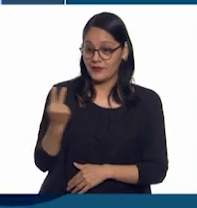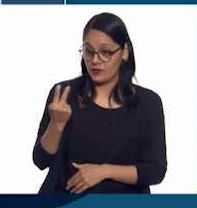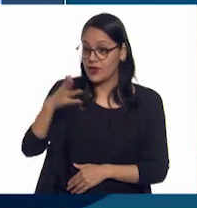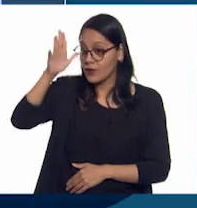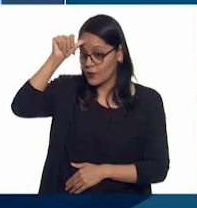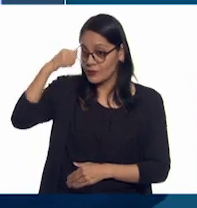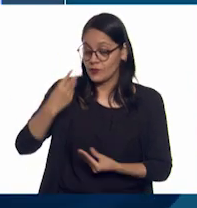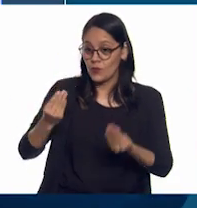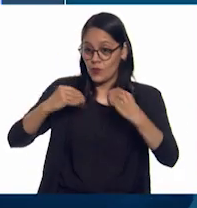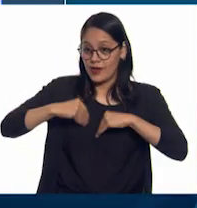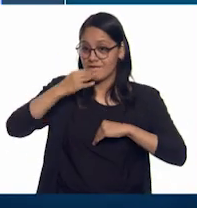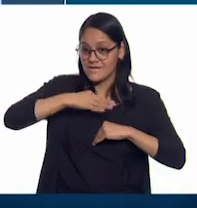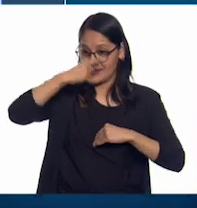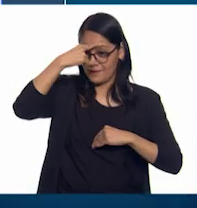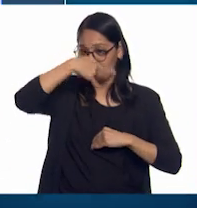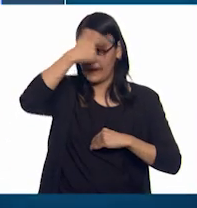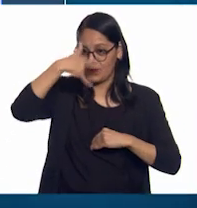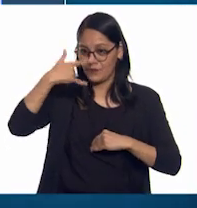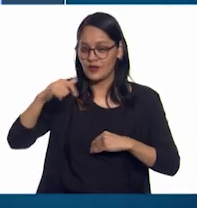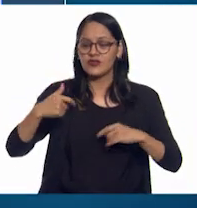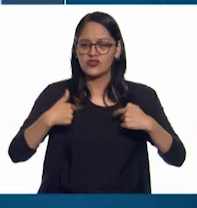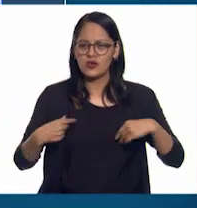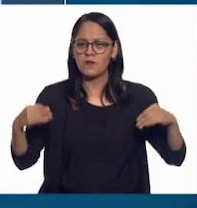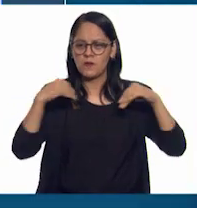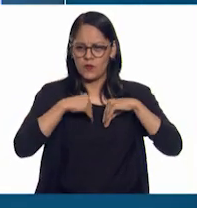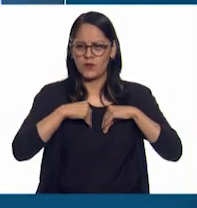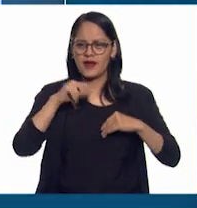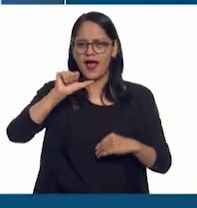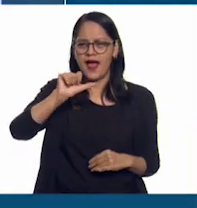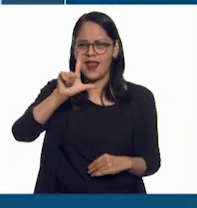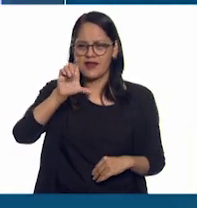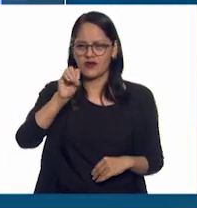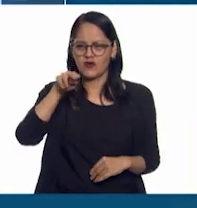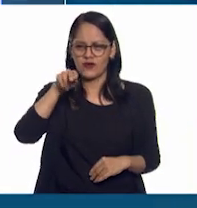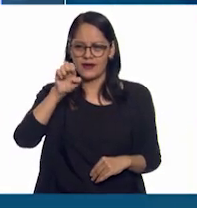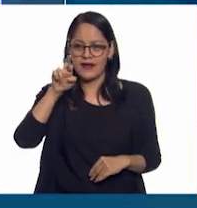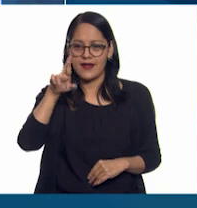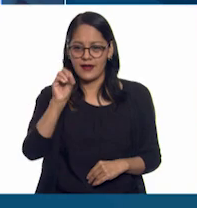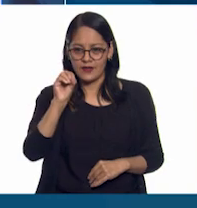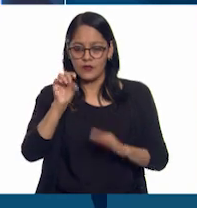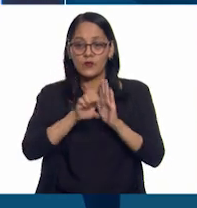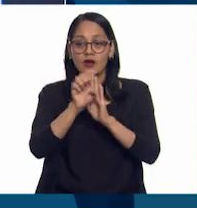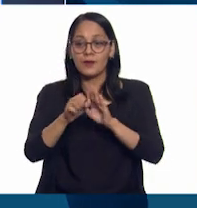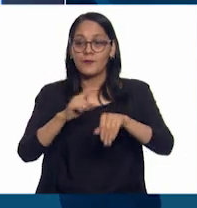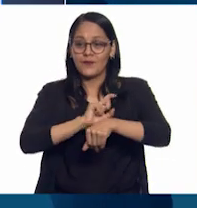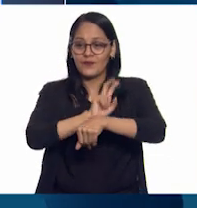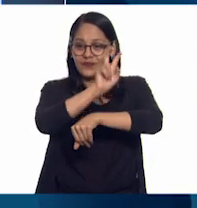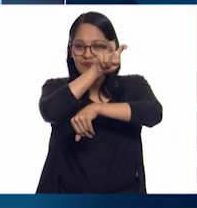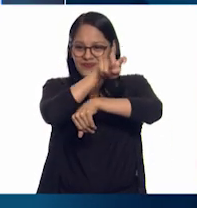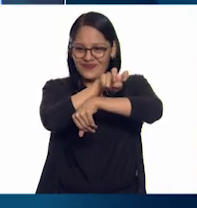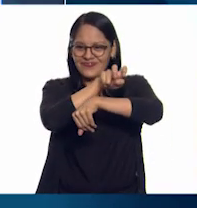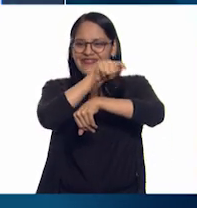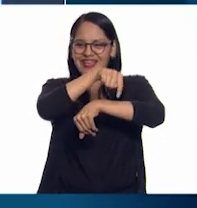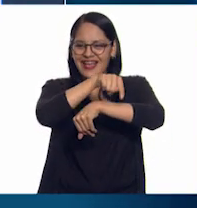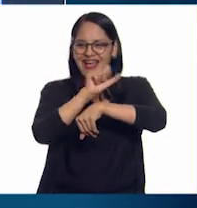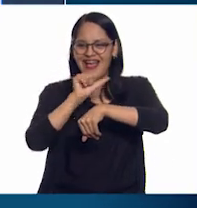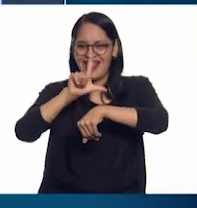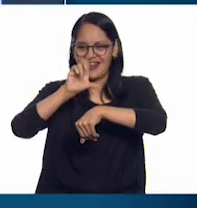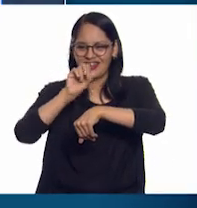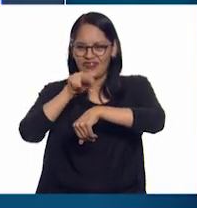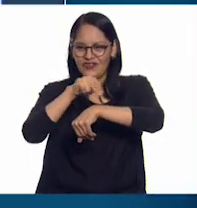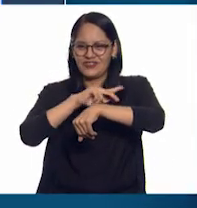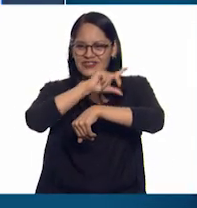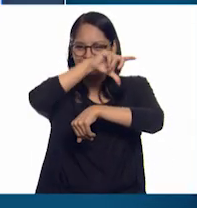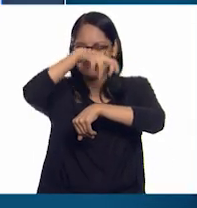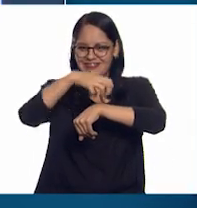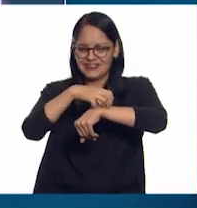juntos. Yo le propuse ir de halconero. ¿Sabes qué es eso? Los que llevan un halcón en el brazo, con capucha. Se ve muy